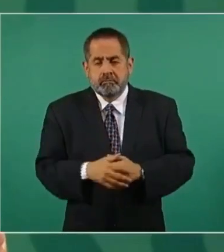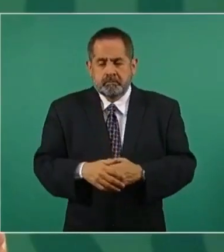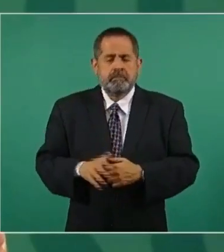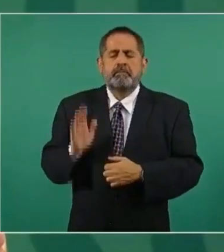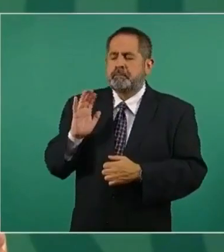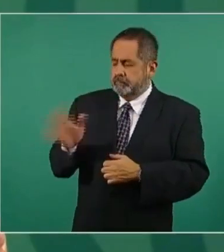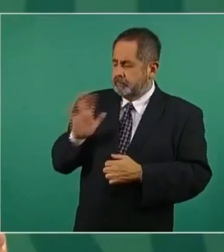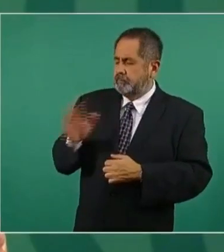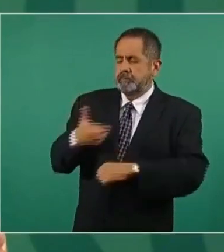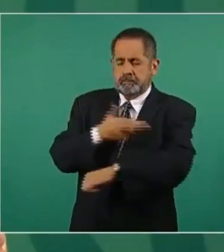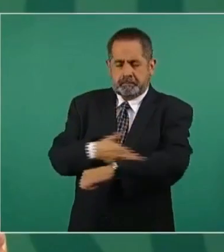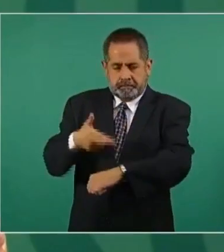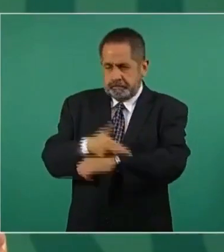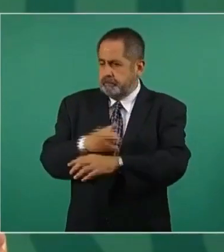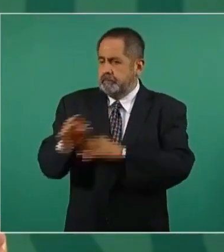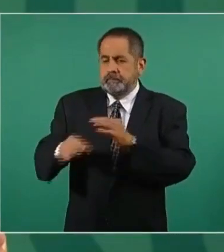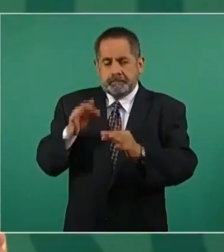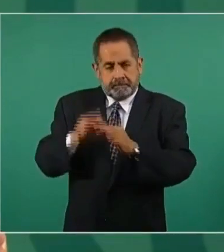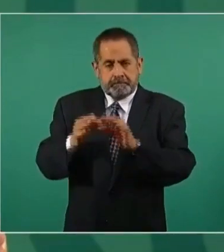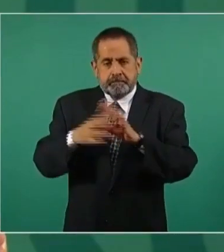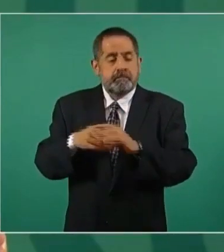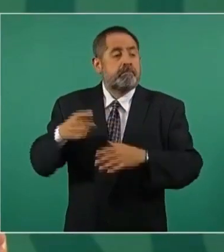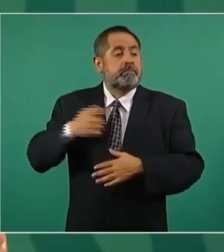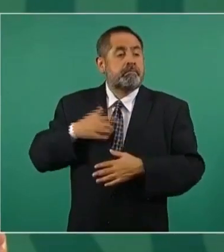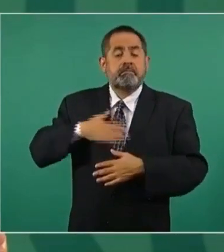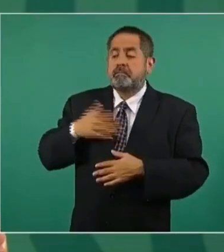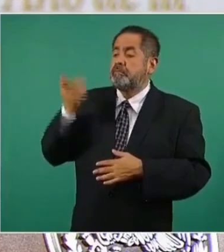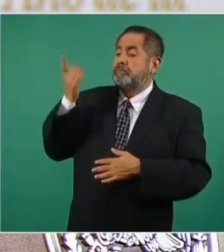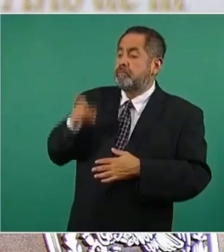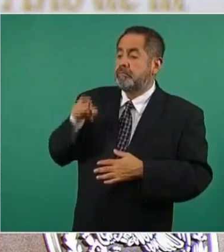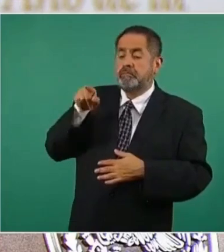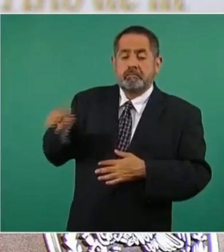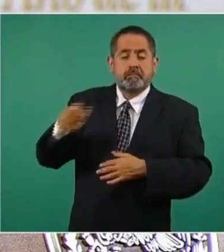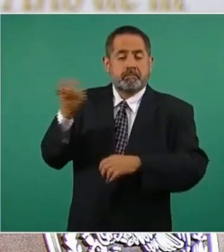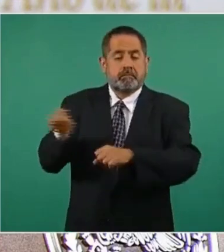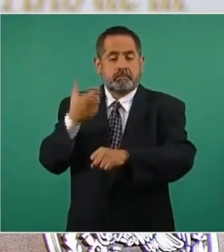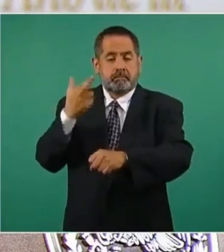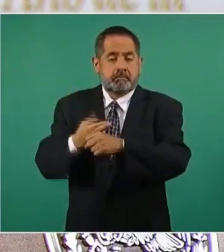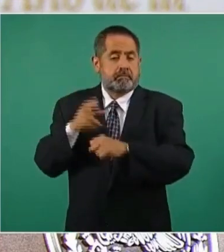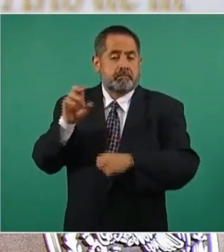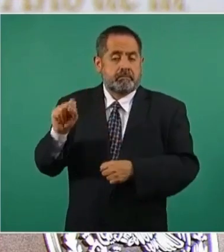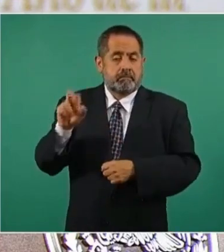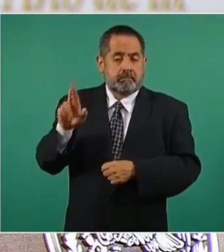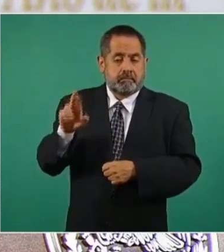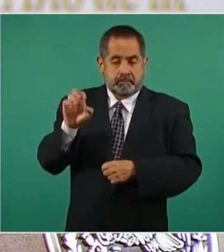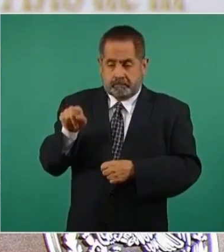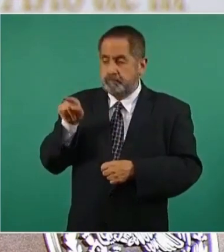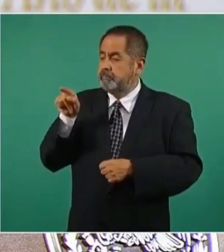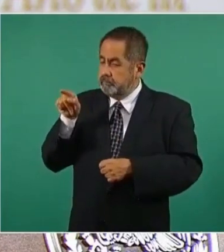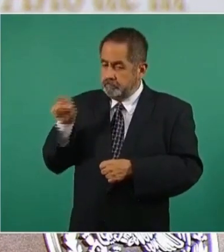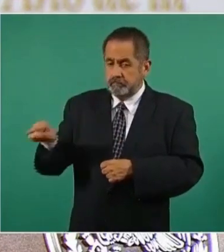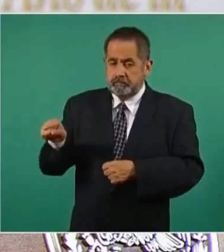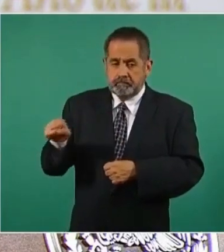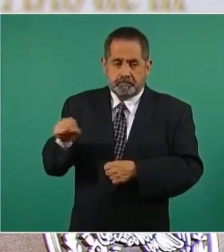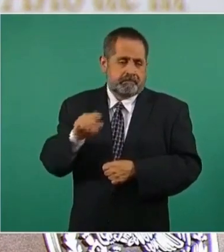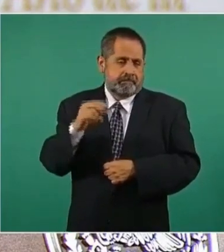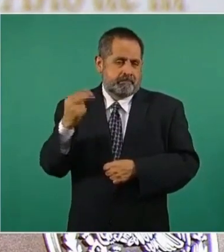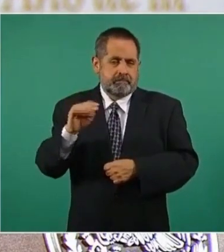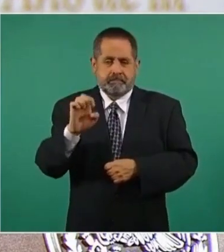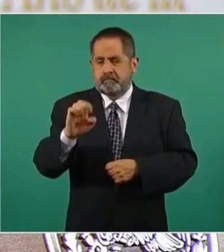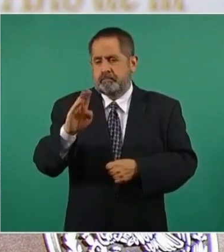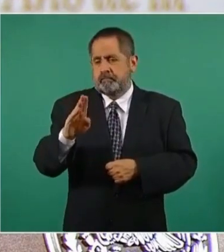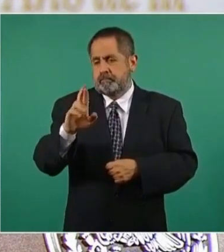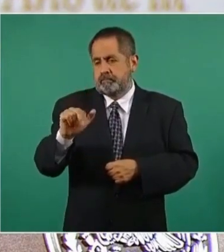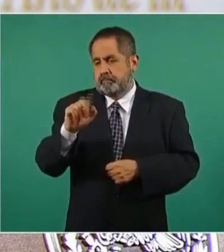trámites, le di instrucciones al secretario de Relaciones Exteriores, a Marcelo Ebrard,